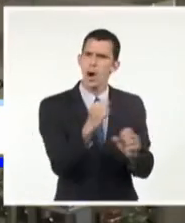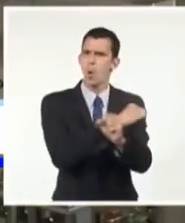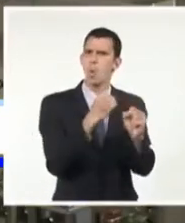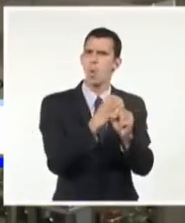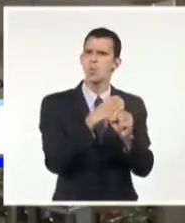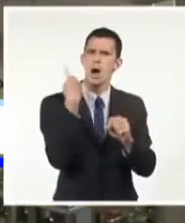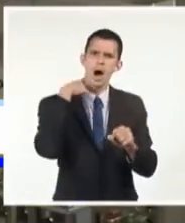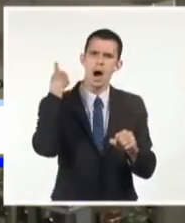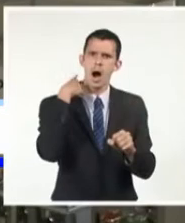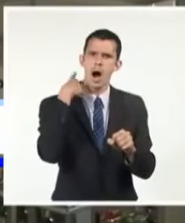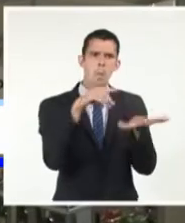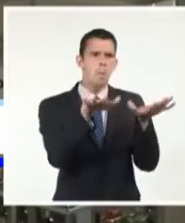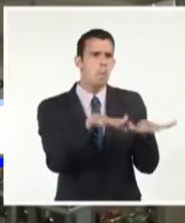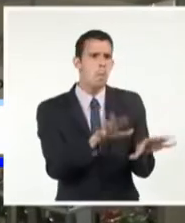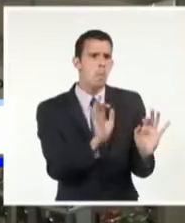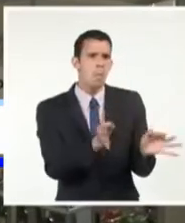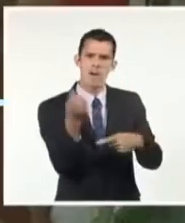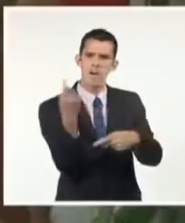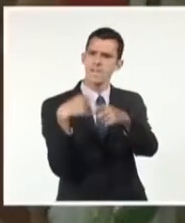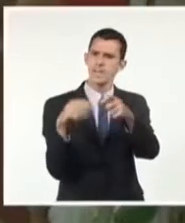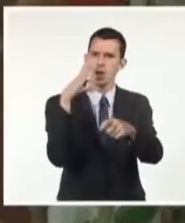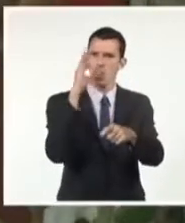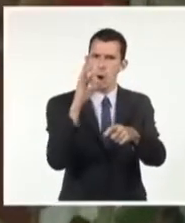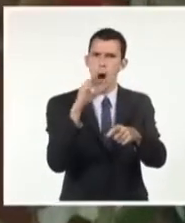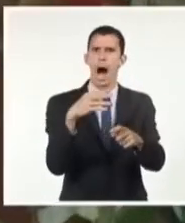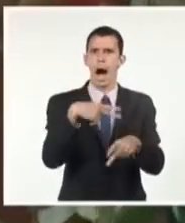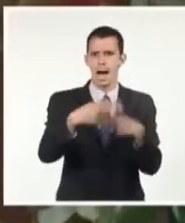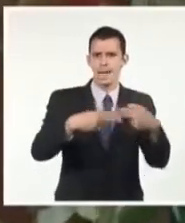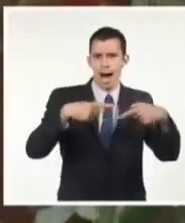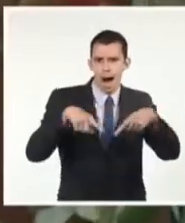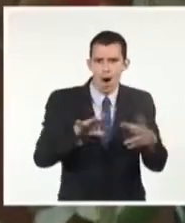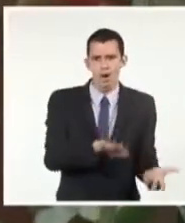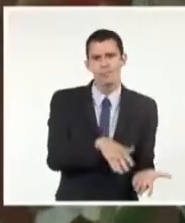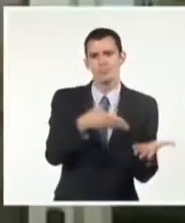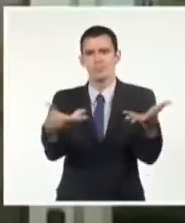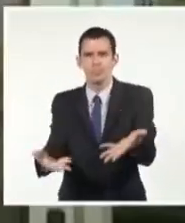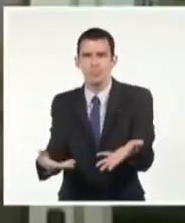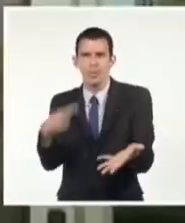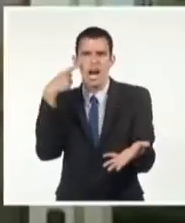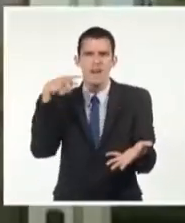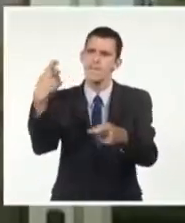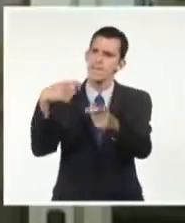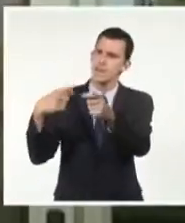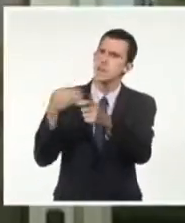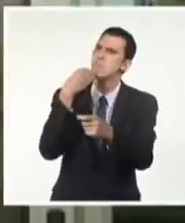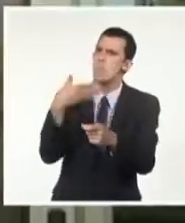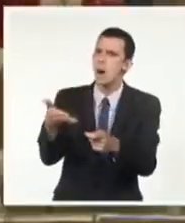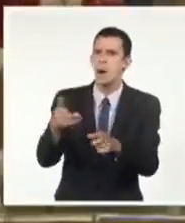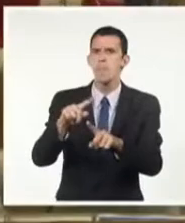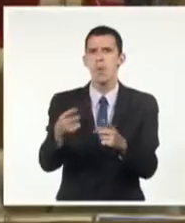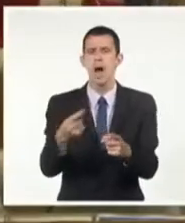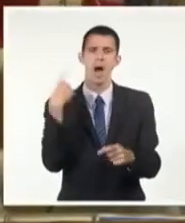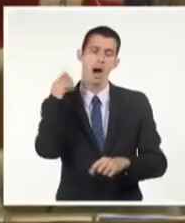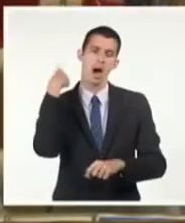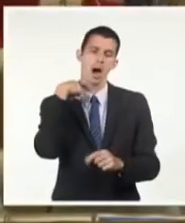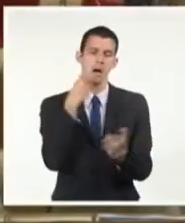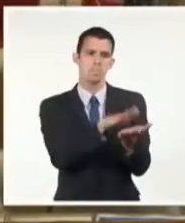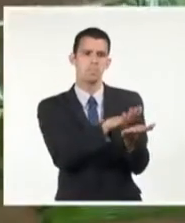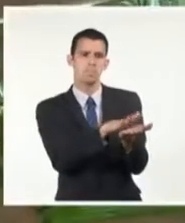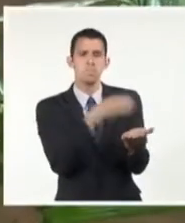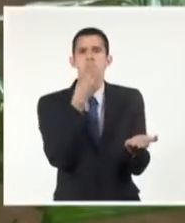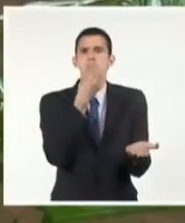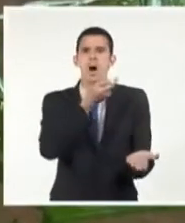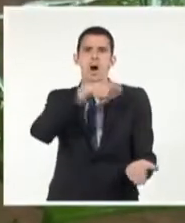Expo Cuba y otras entidades del grupo empresarial Palco con productos de sus inventarios que pueden ser de interés para la